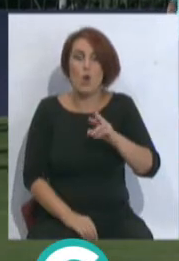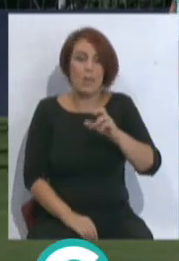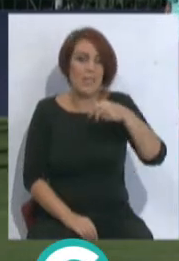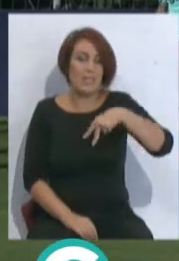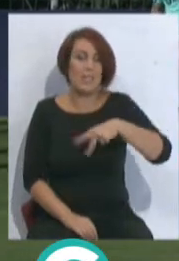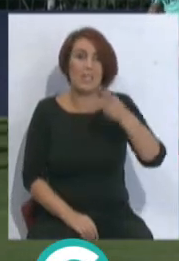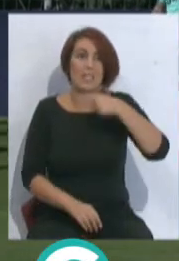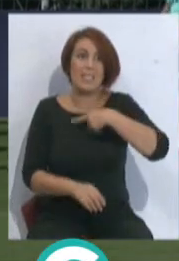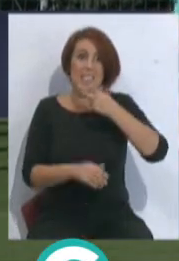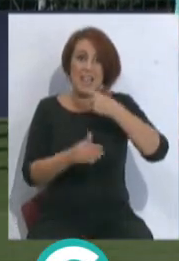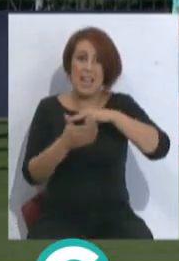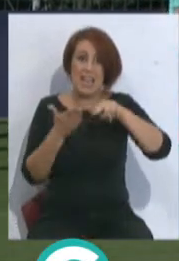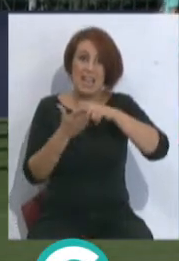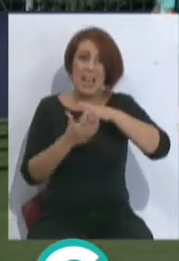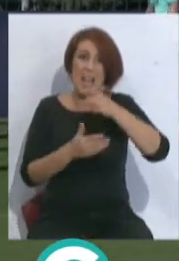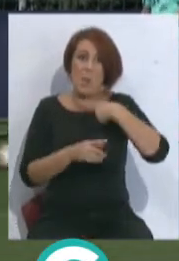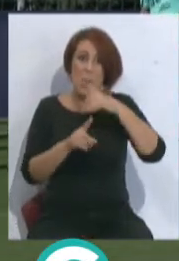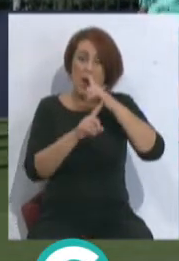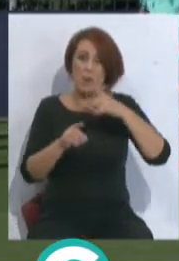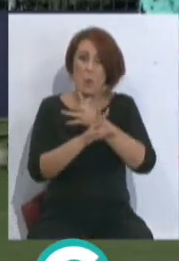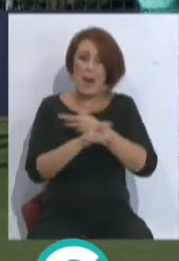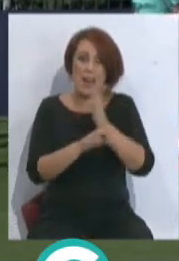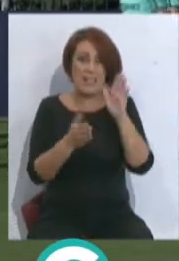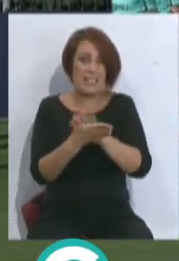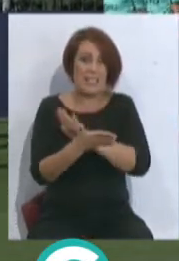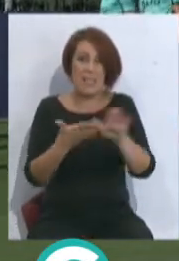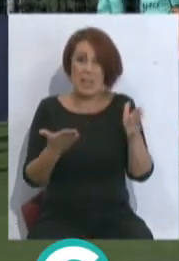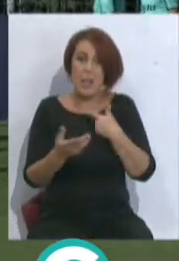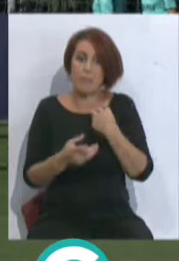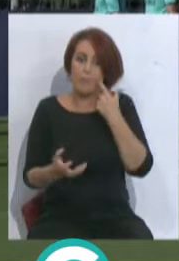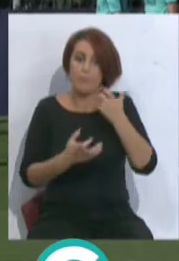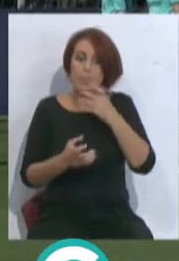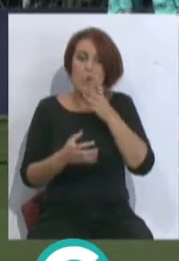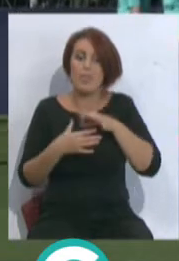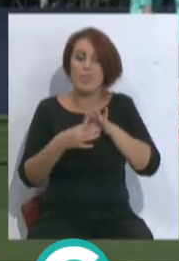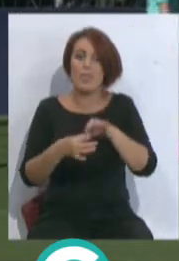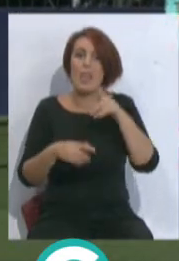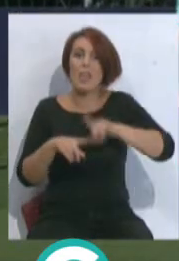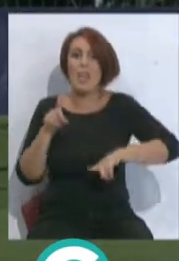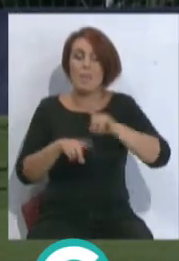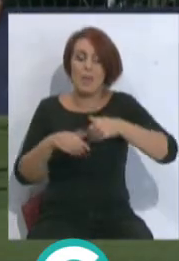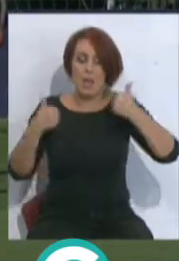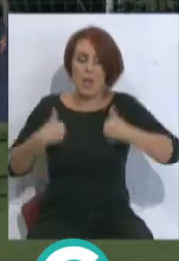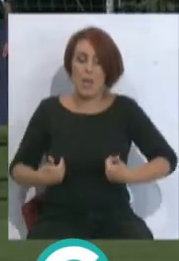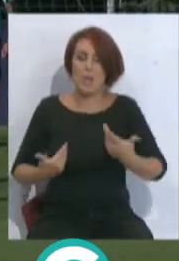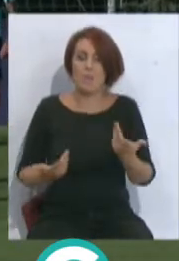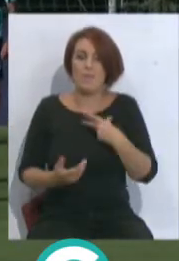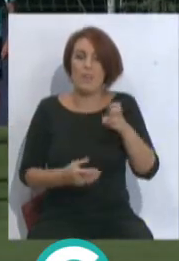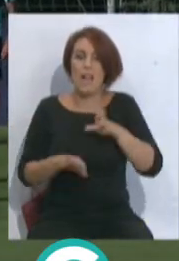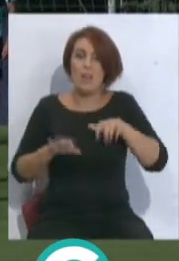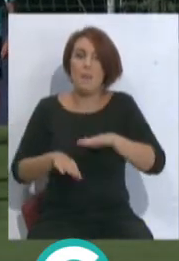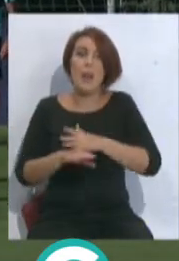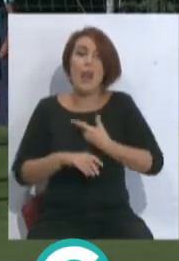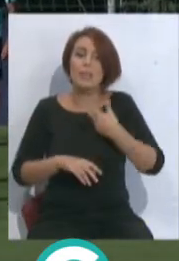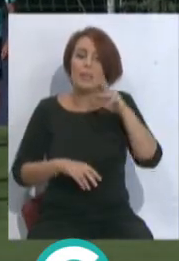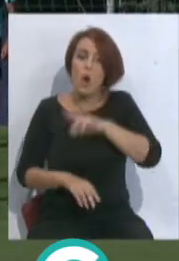jugar de Inglaterra. Que lo único que destaca es porque es un jugador que todo su juego va en función de esos aspectos físicos. Viene a Cádiz a